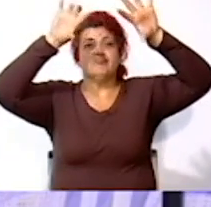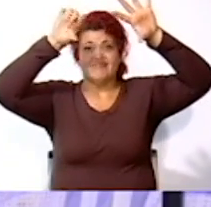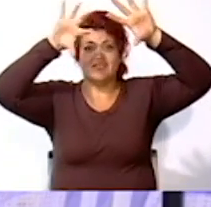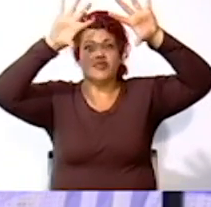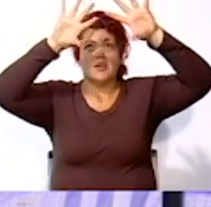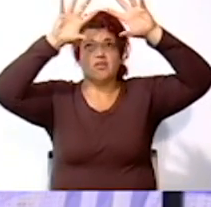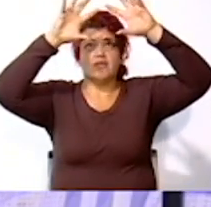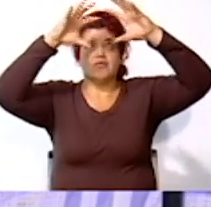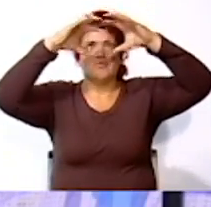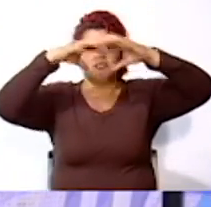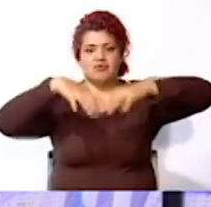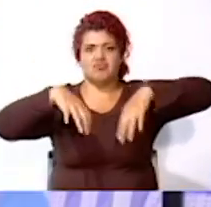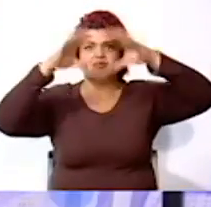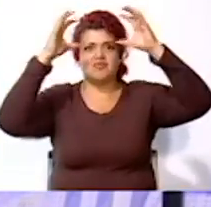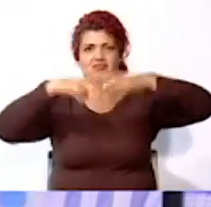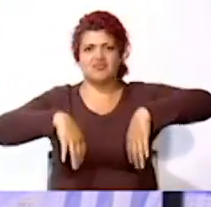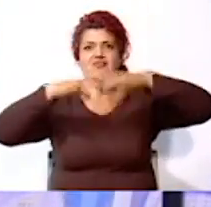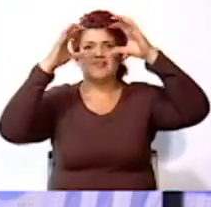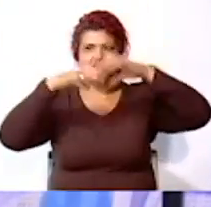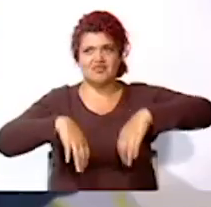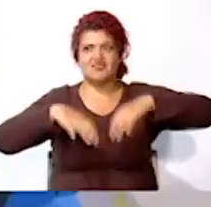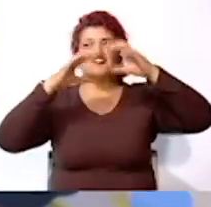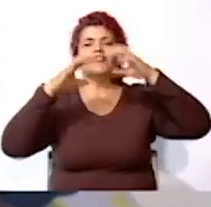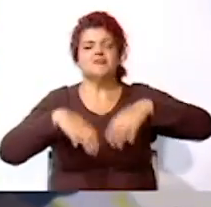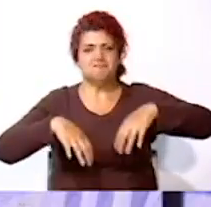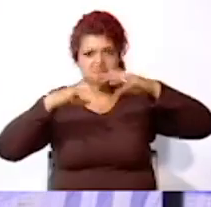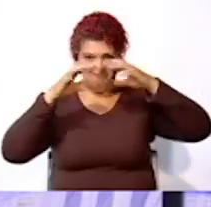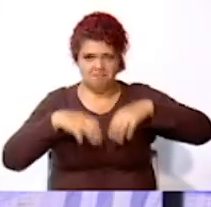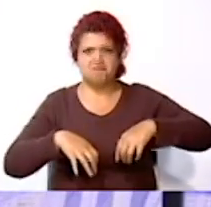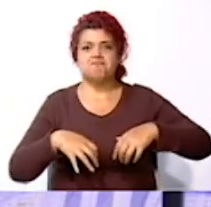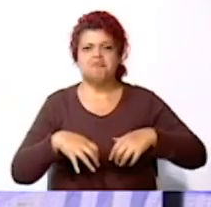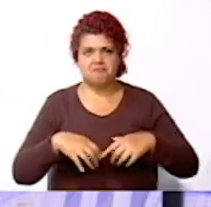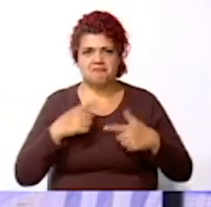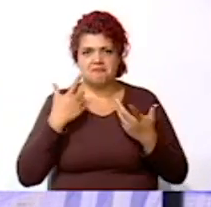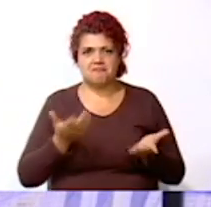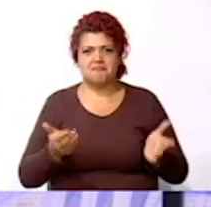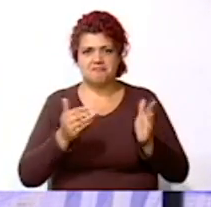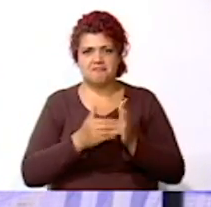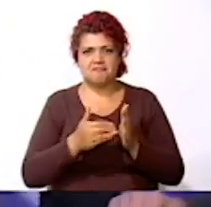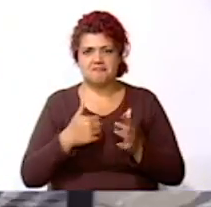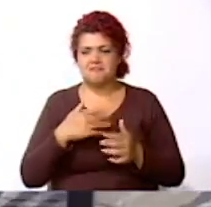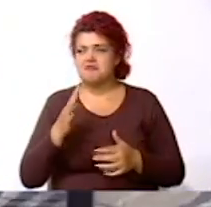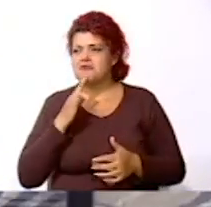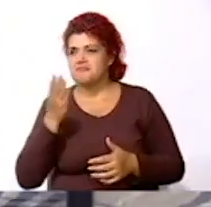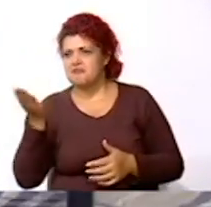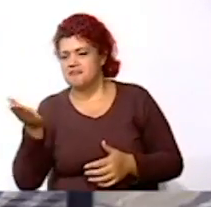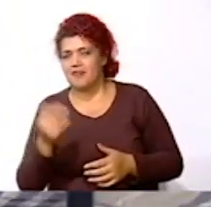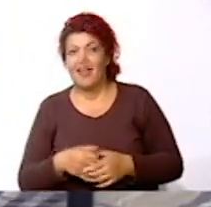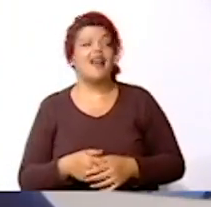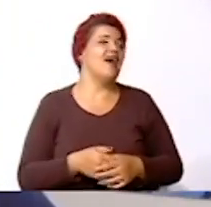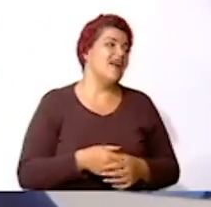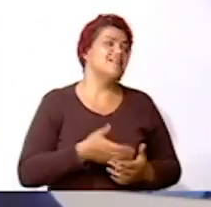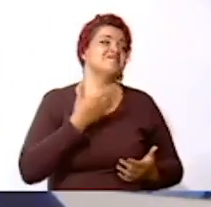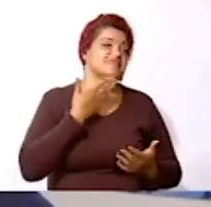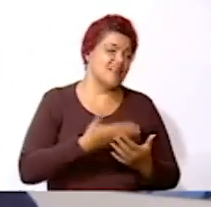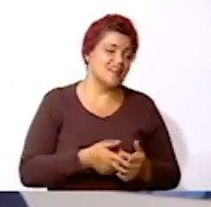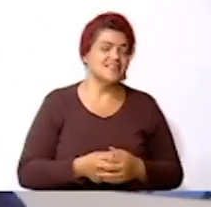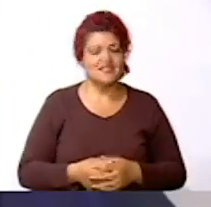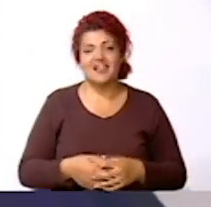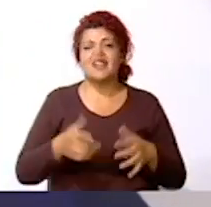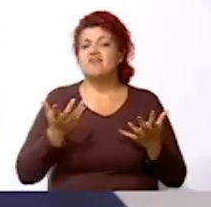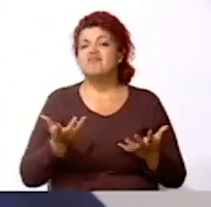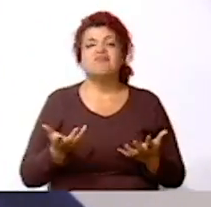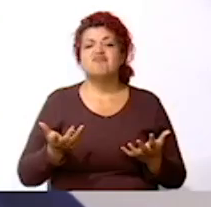y que luego sueltan en forma de agua sobre la tierra. Así que, volvemos con nuestro compañero Juan. Muchas gracias. En